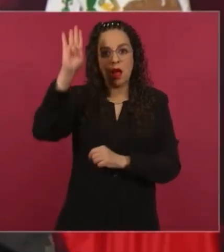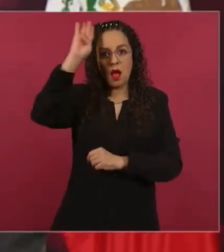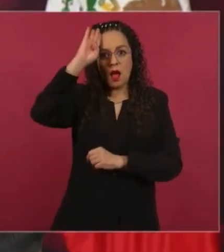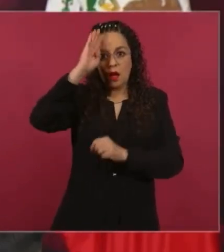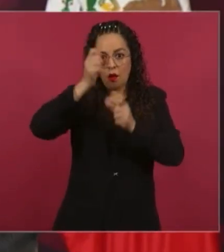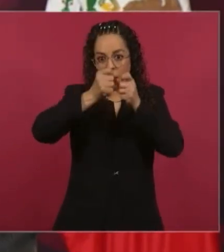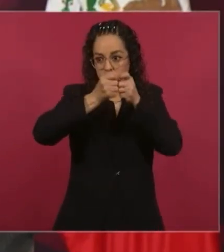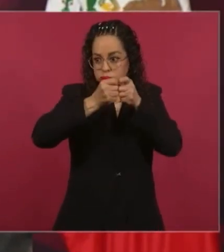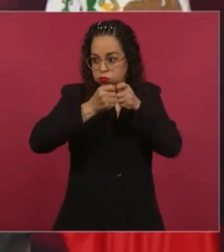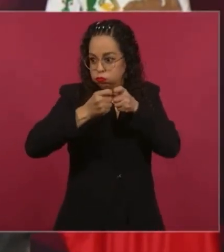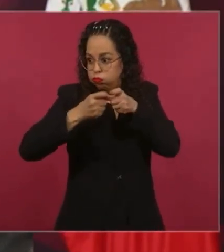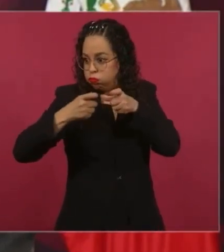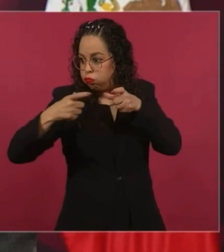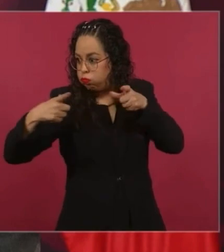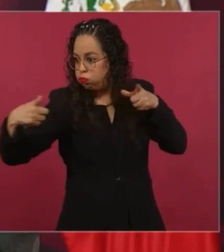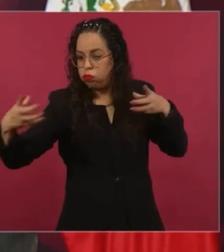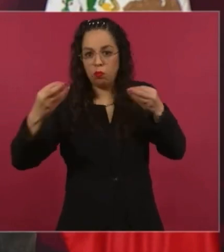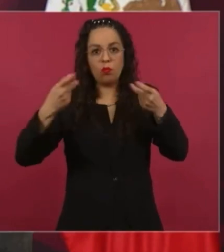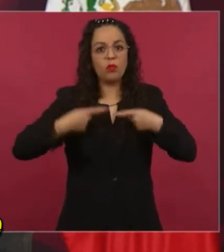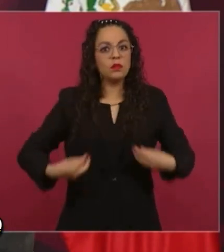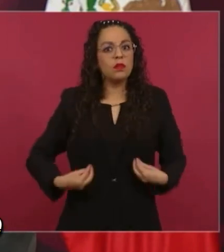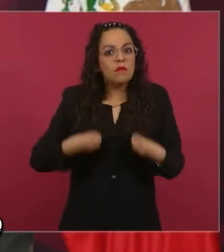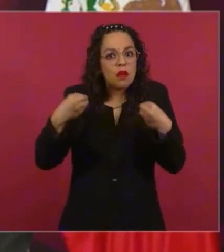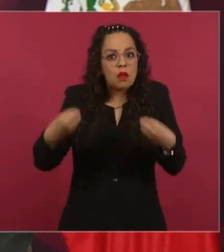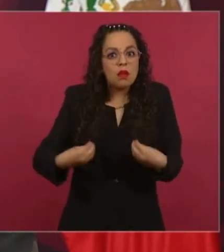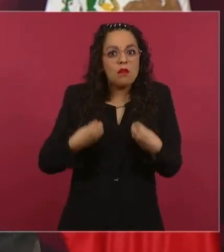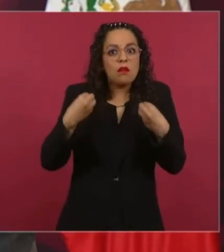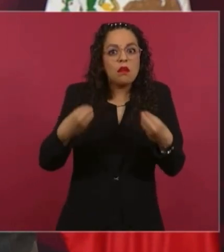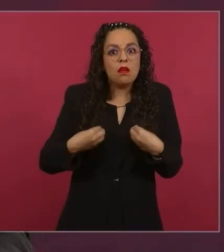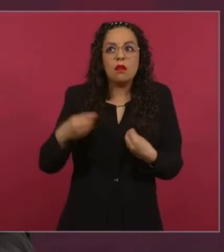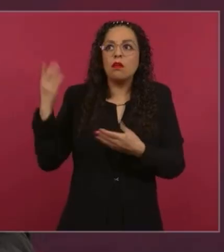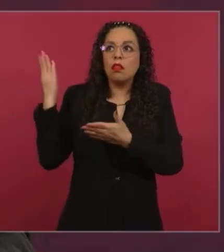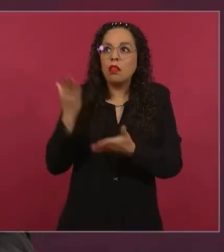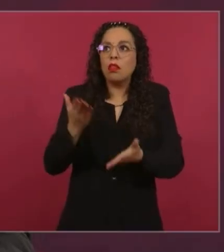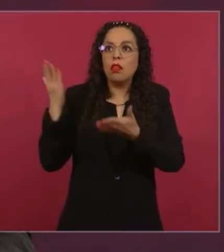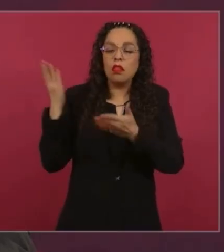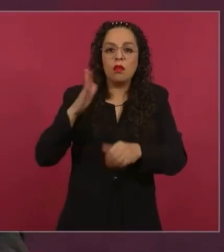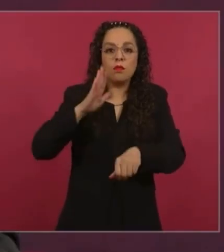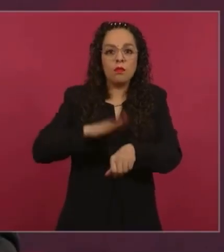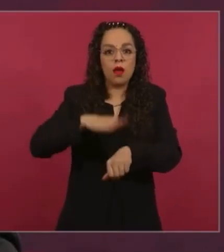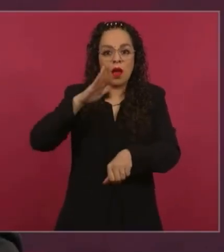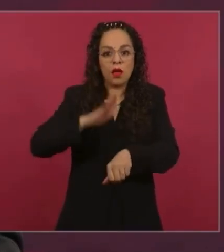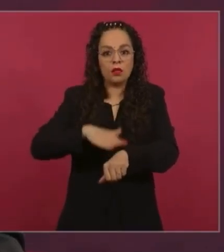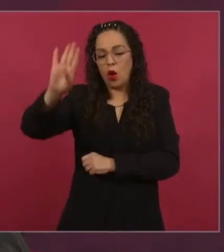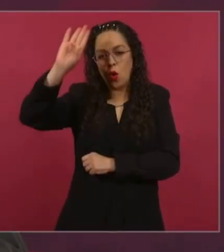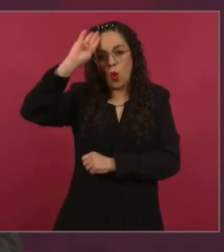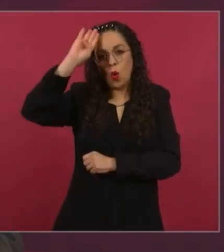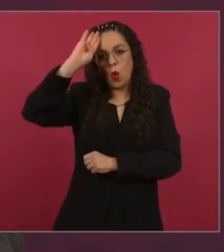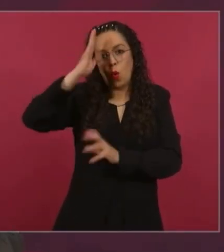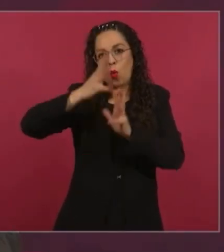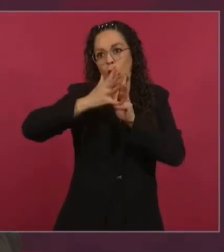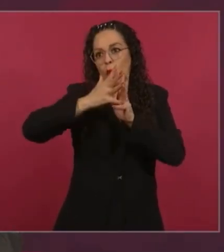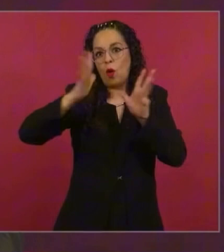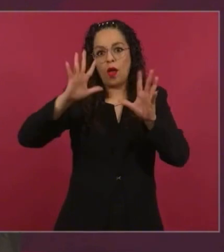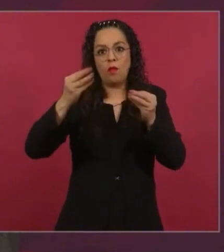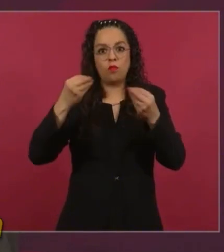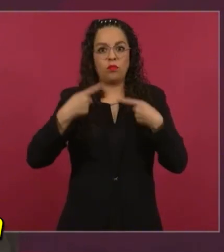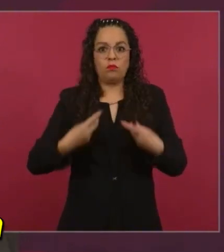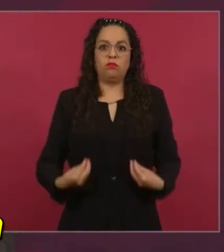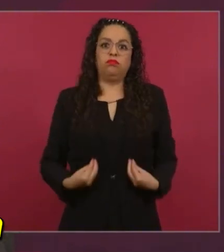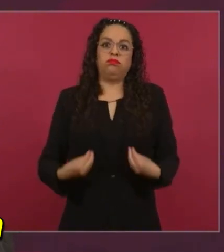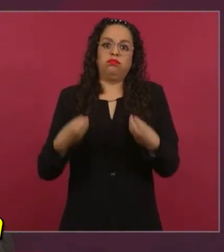la zona metropolitana, el Estado de México, el crecimiento en la ciudad